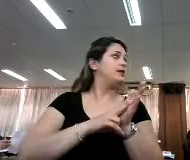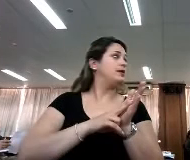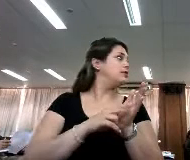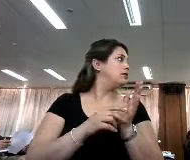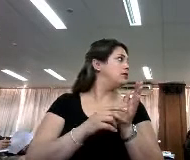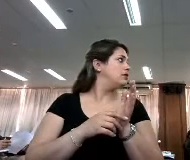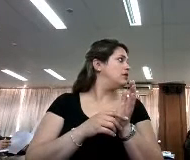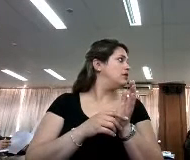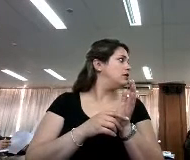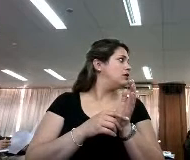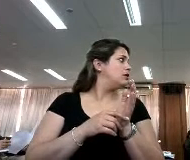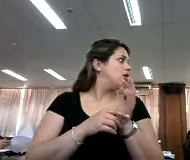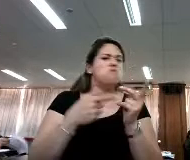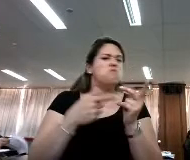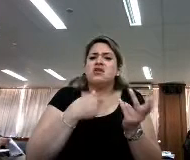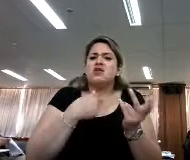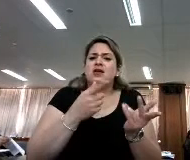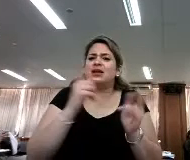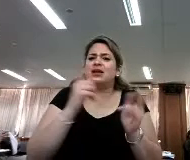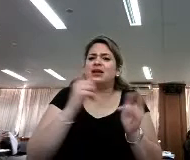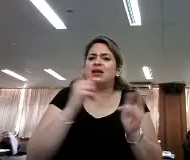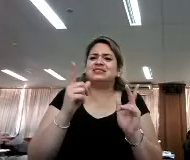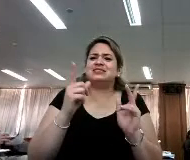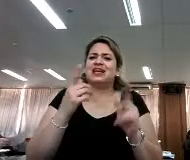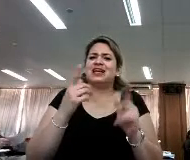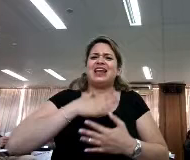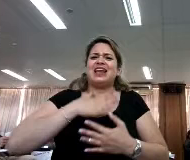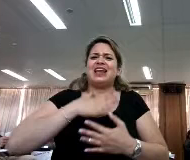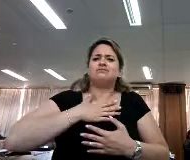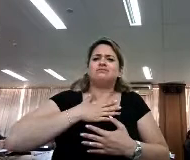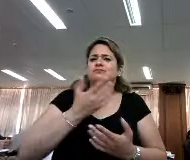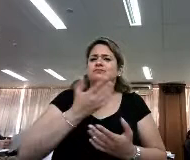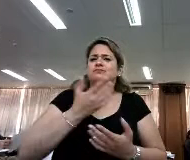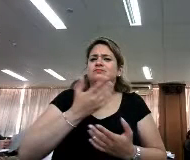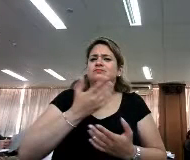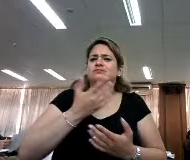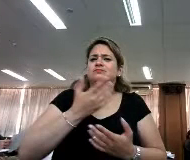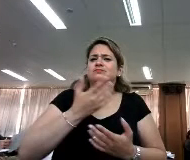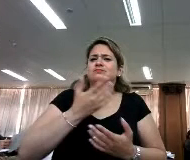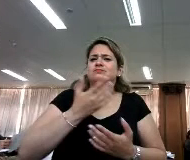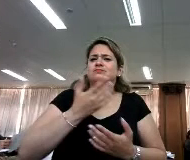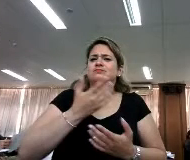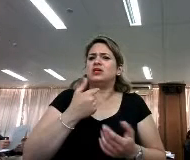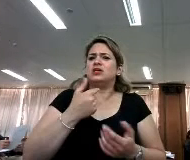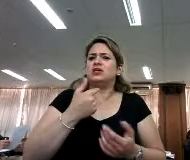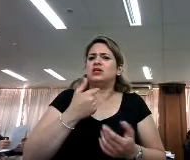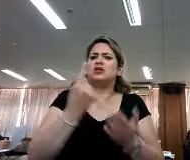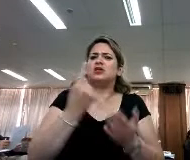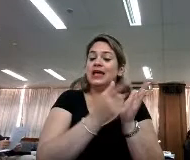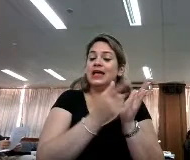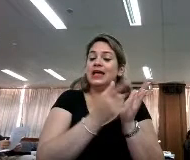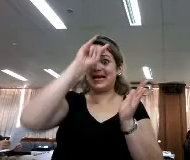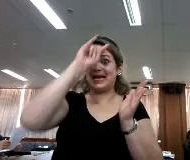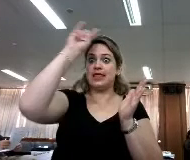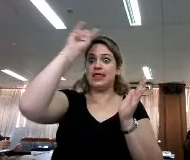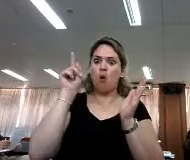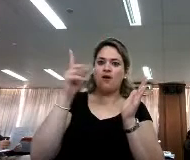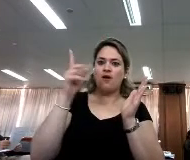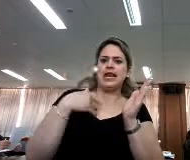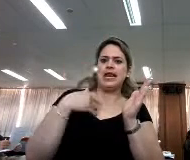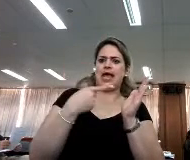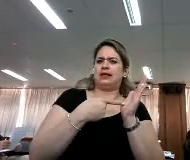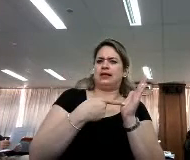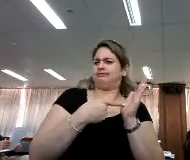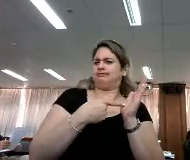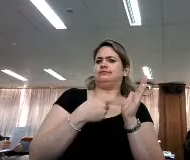no era atractivo, que no era una cosa de Dios, eso no podía ser cosa de Dios, era cosa del demonio eso que repetir un texto así de forma